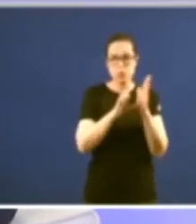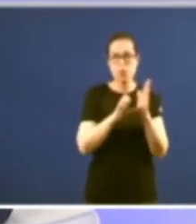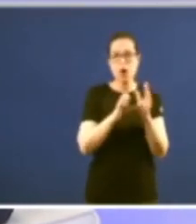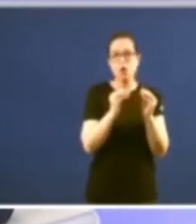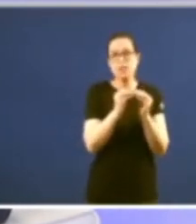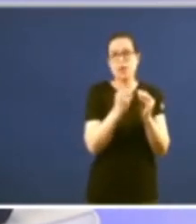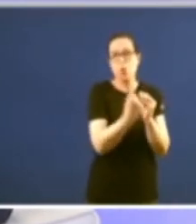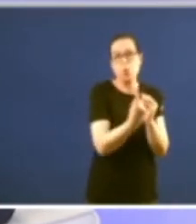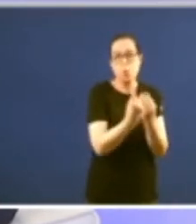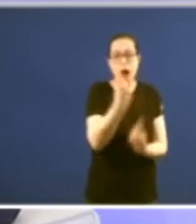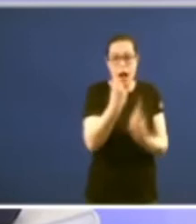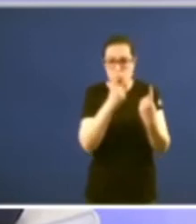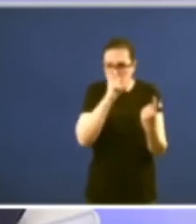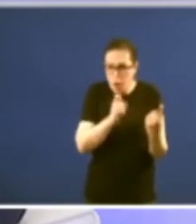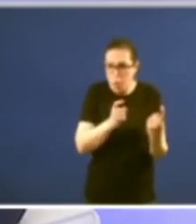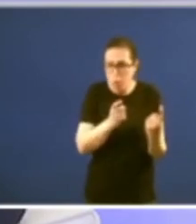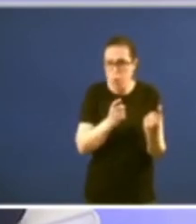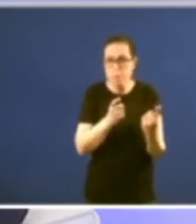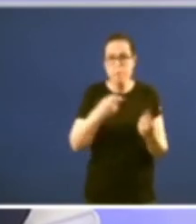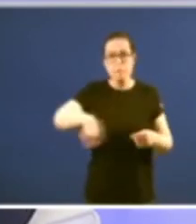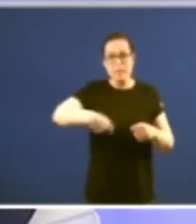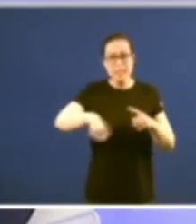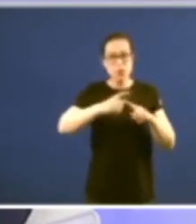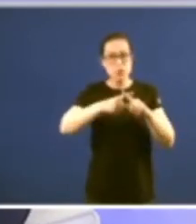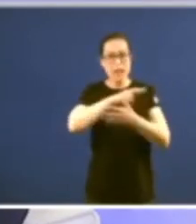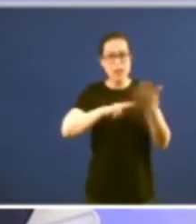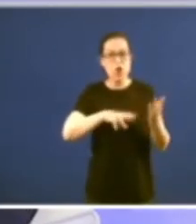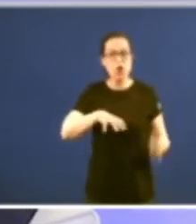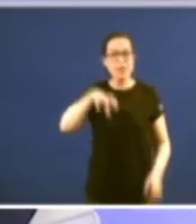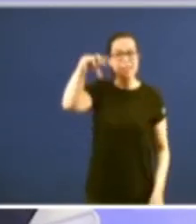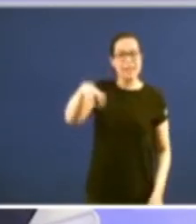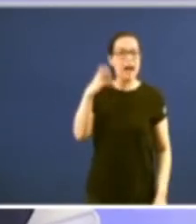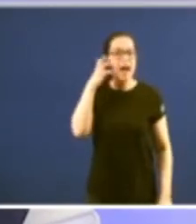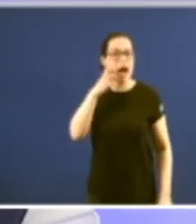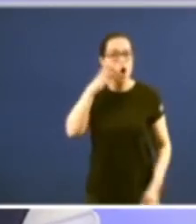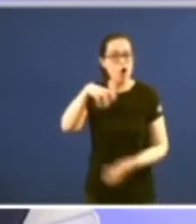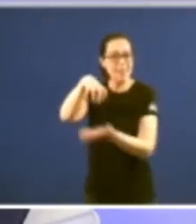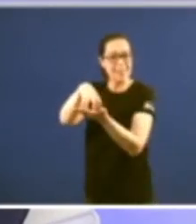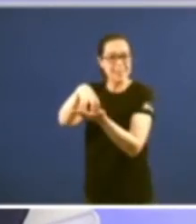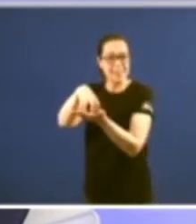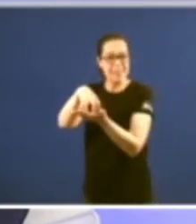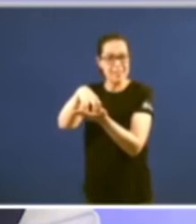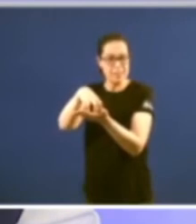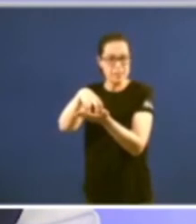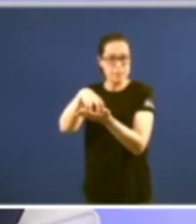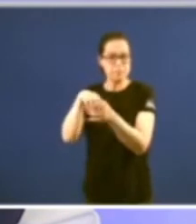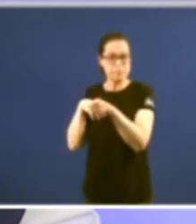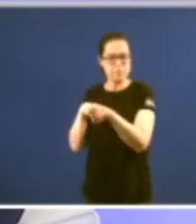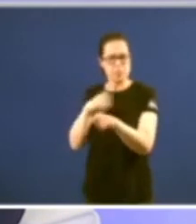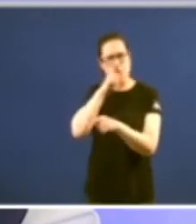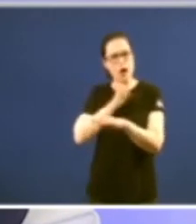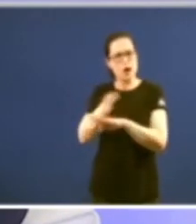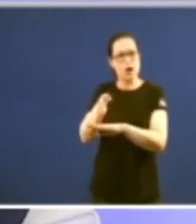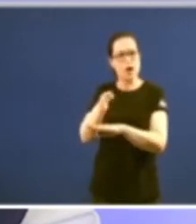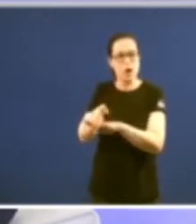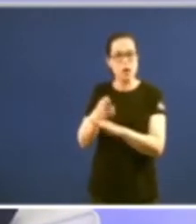verá aquí alguén que recorde a Presidencia da Xunta estaba en Rasoi todavía hoxe está ali honoríficamente eu recordo ir ali e buscar